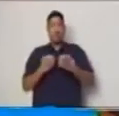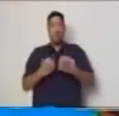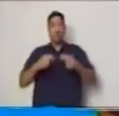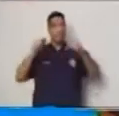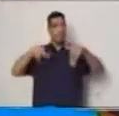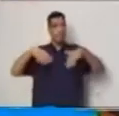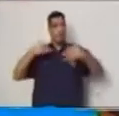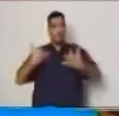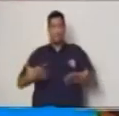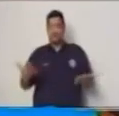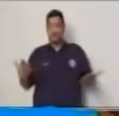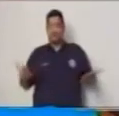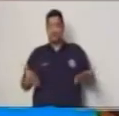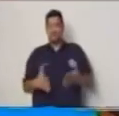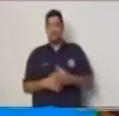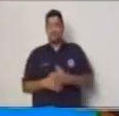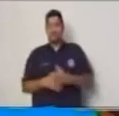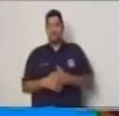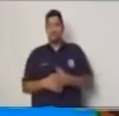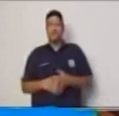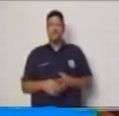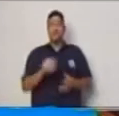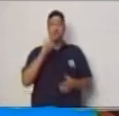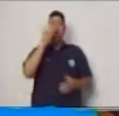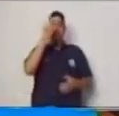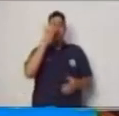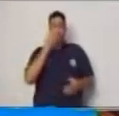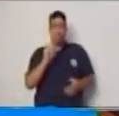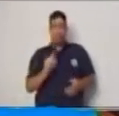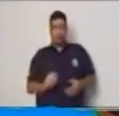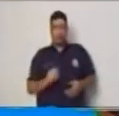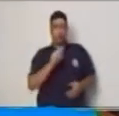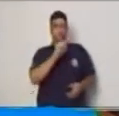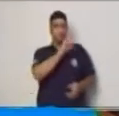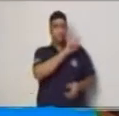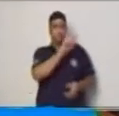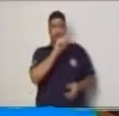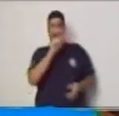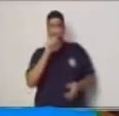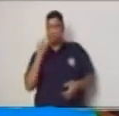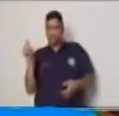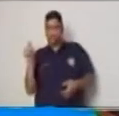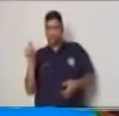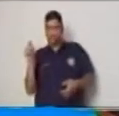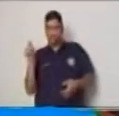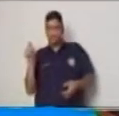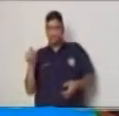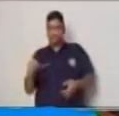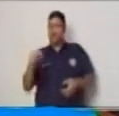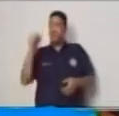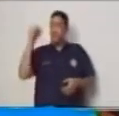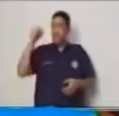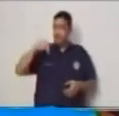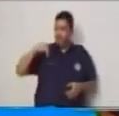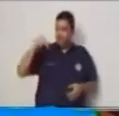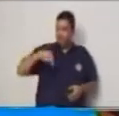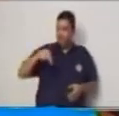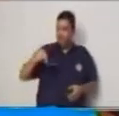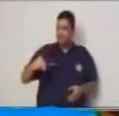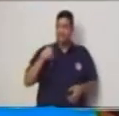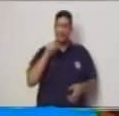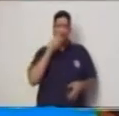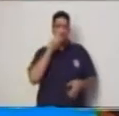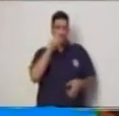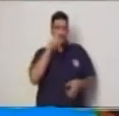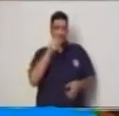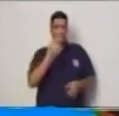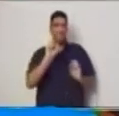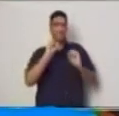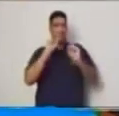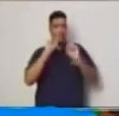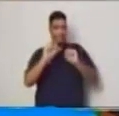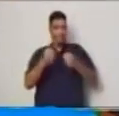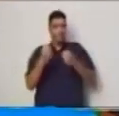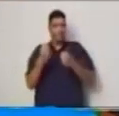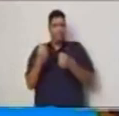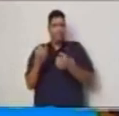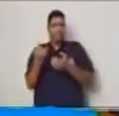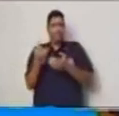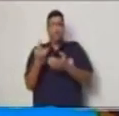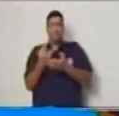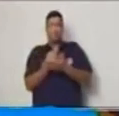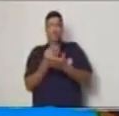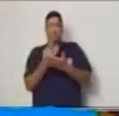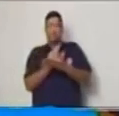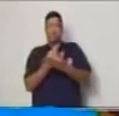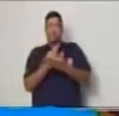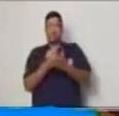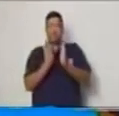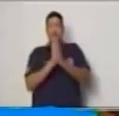al trazo en el plano cartesiano y es aquí la parte en donde se va a ocupar mayor espacio